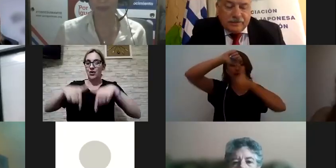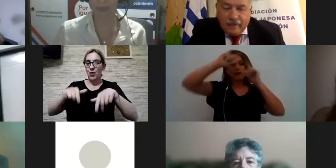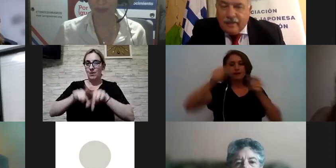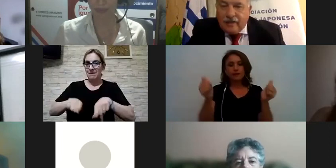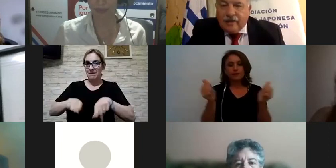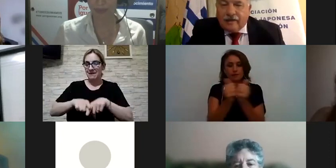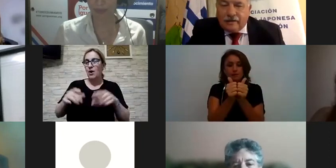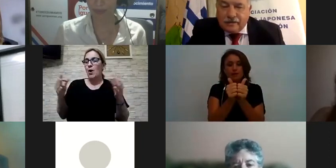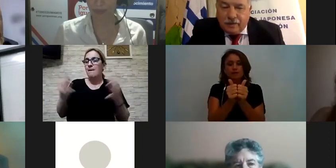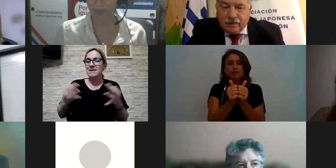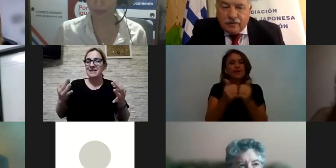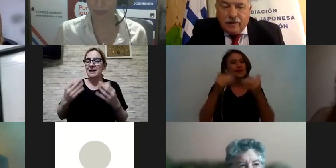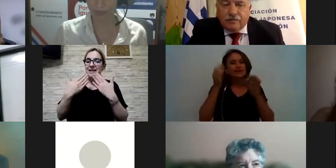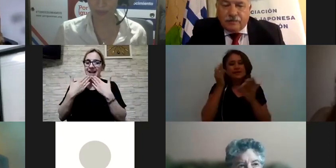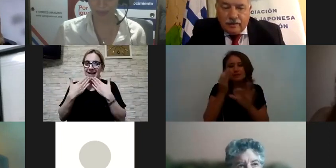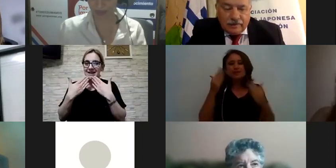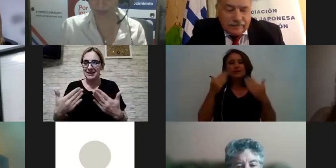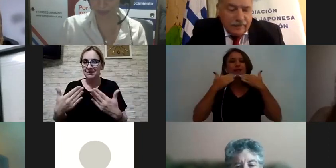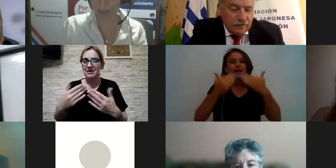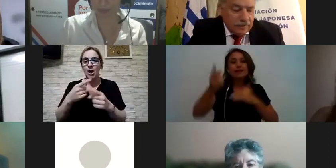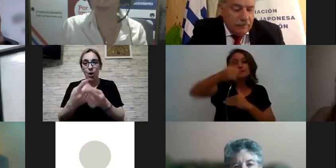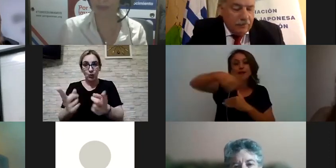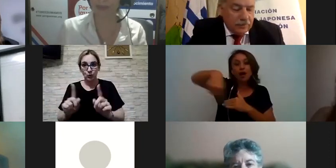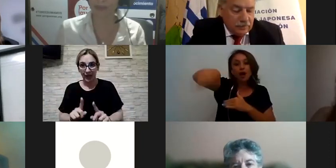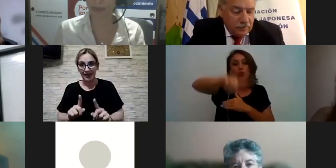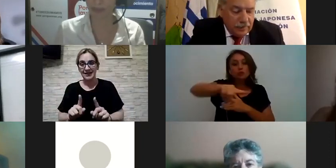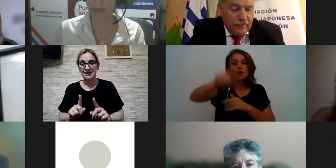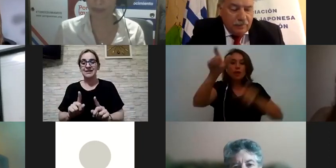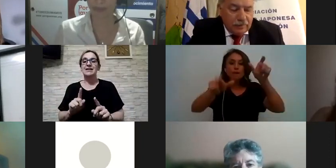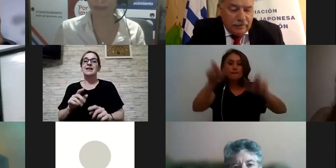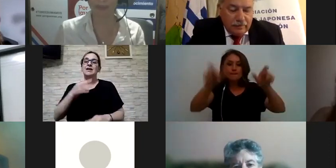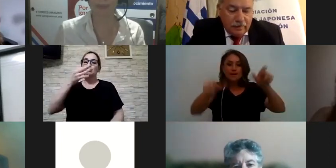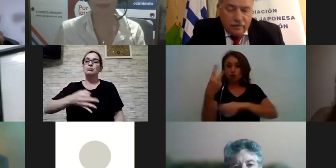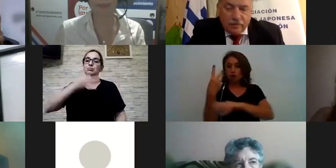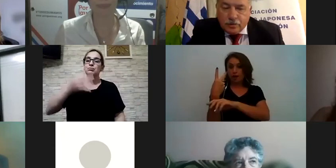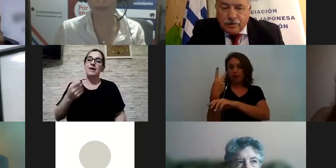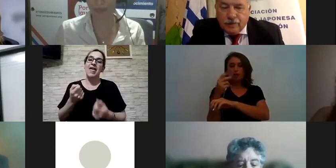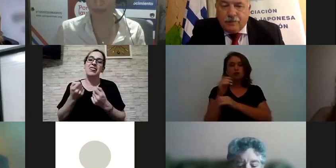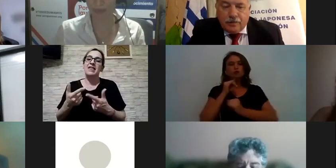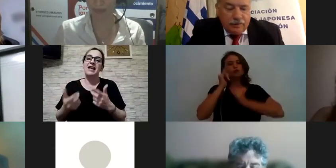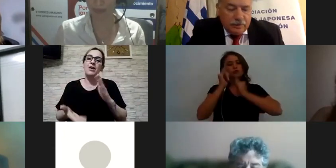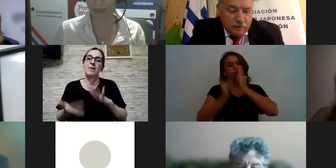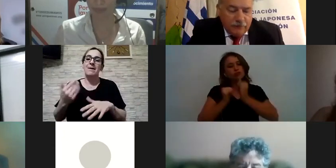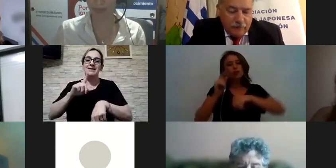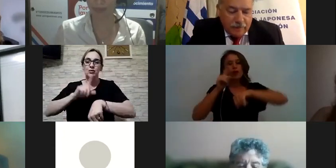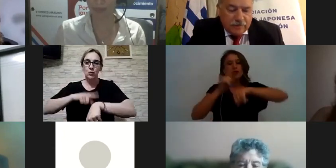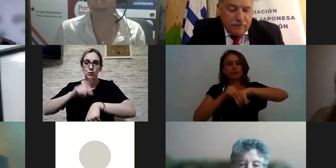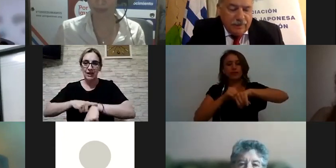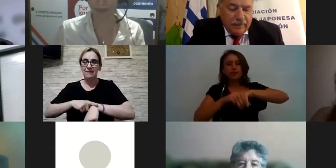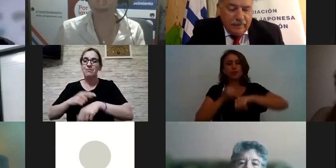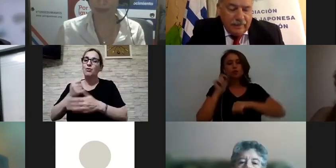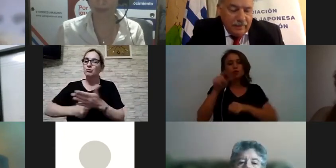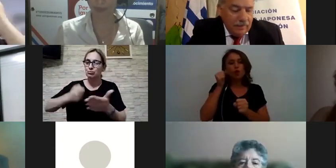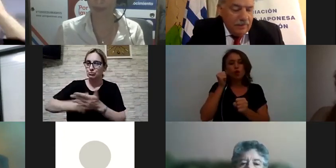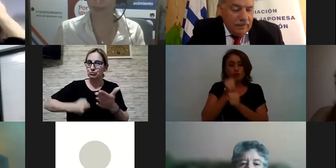especial agradecimiento a ustedes a los expositores que aportaron su tiempo y su esfuerzo